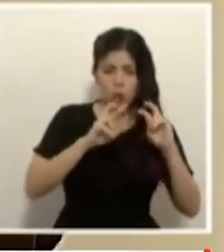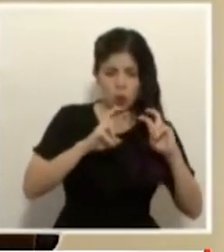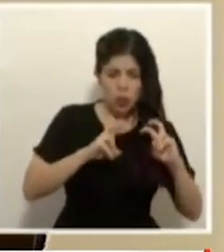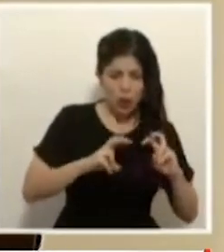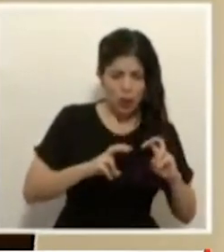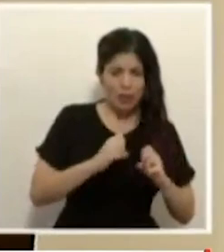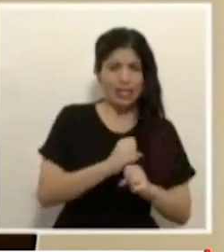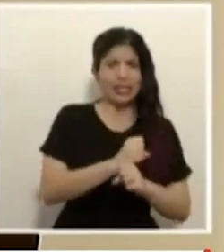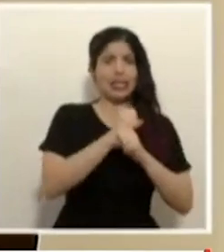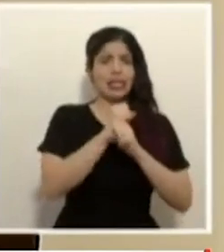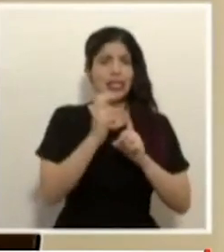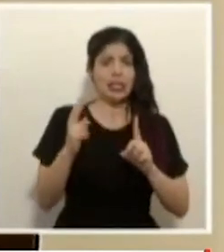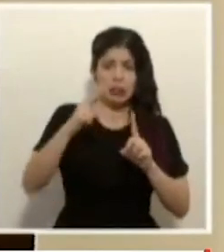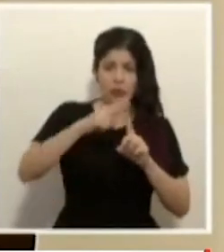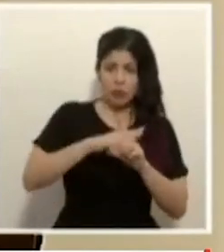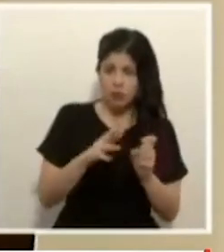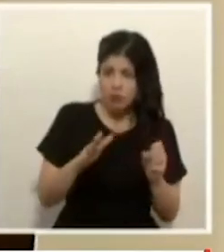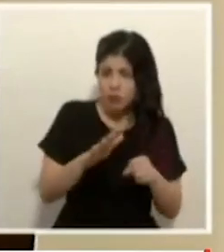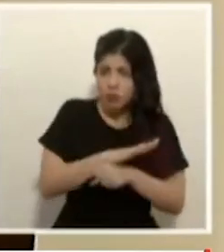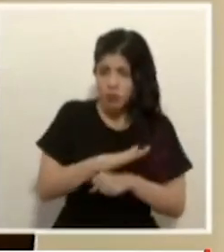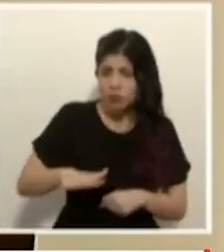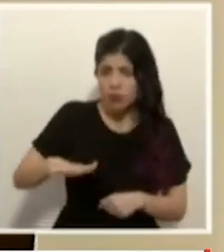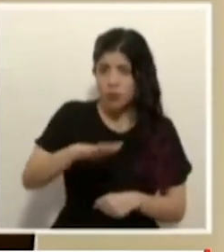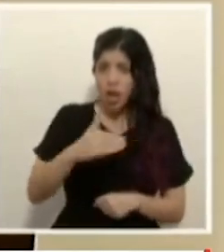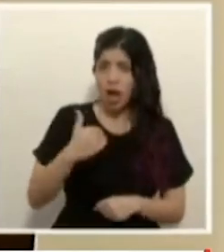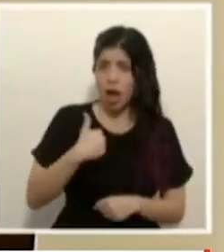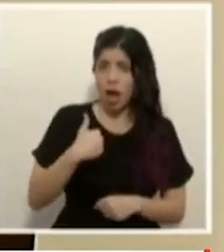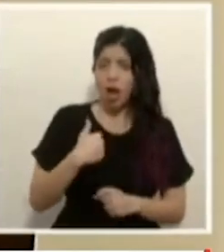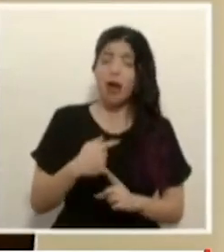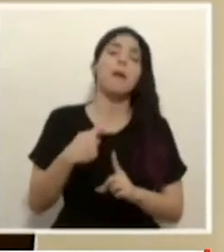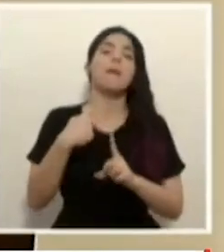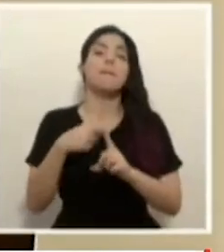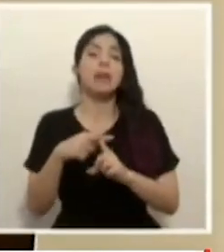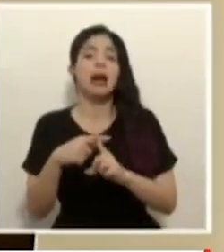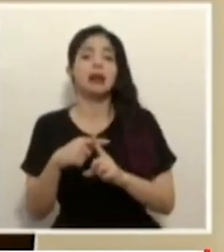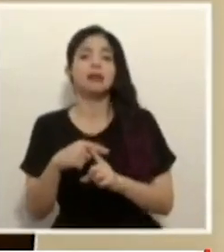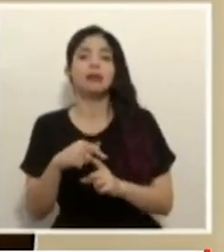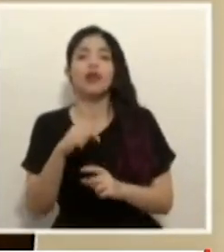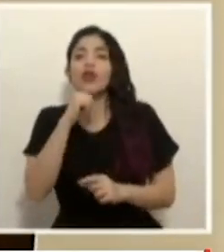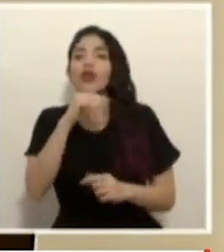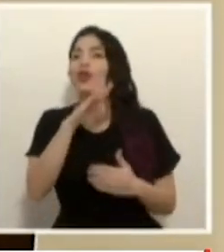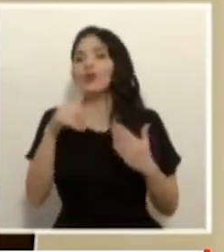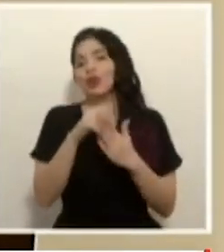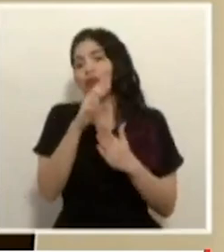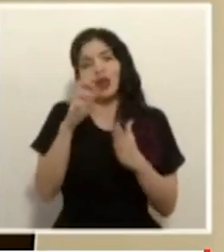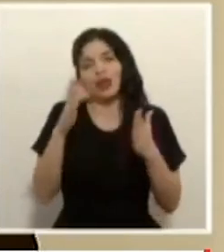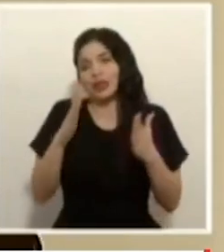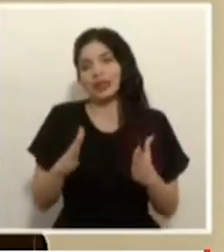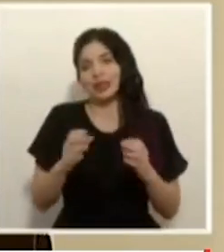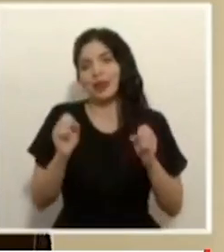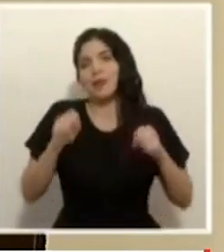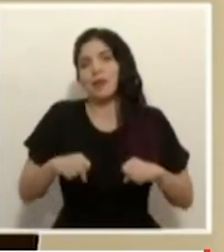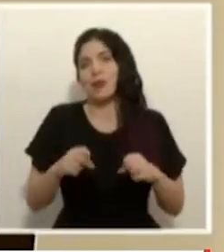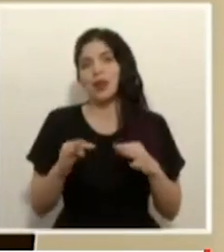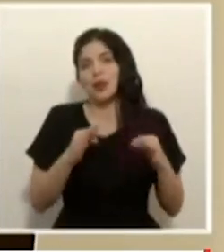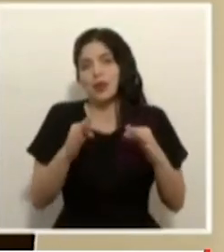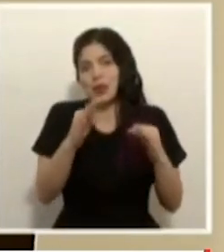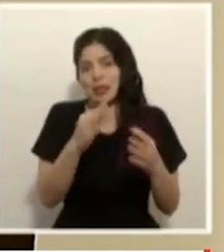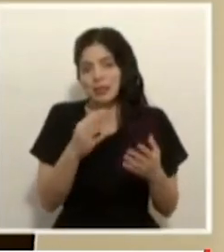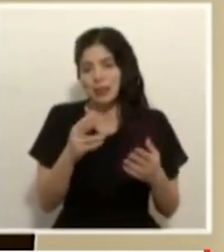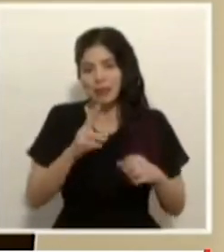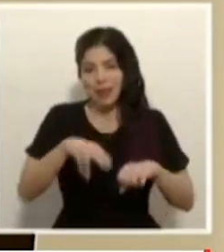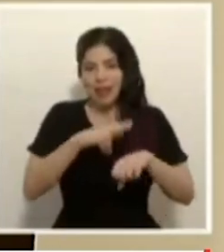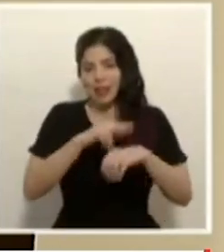implementados de forma exhaustiva. Y, de nuevo, no son todos los costarricenses los que pueden hacer turismo nacional, eso lo tenemos claro,